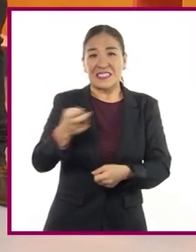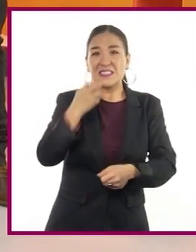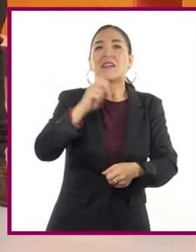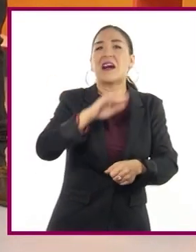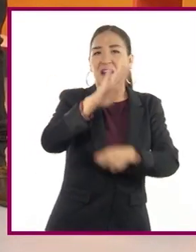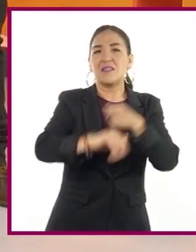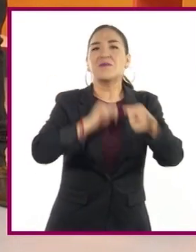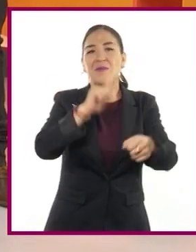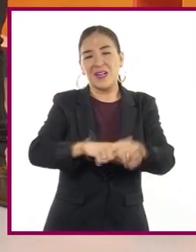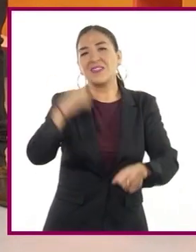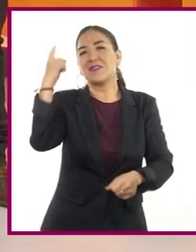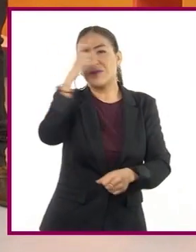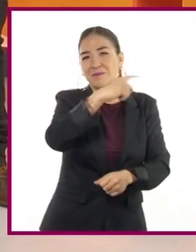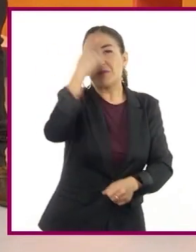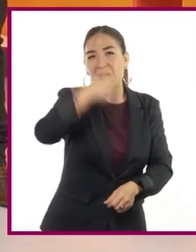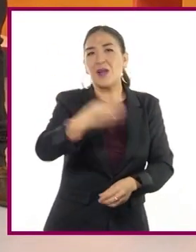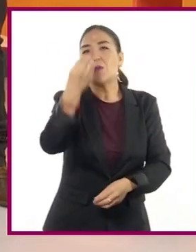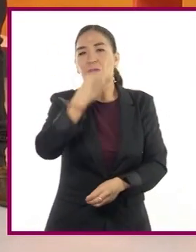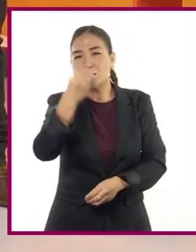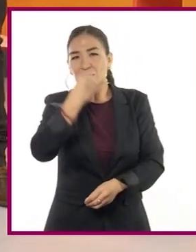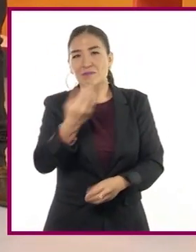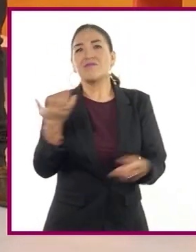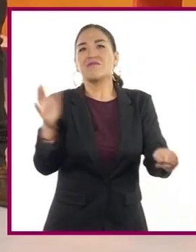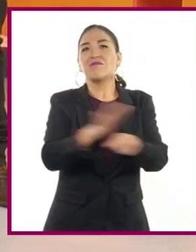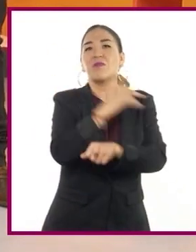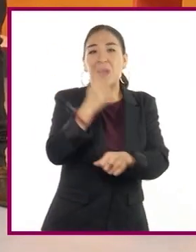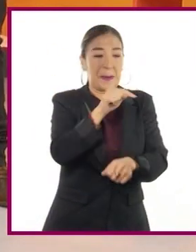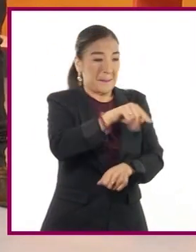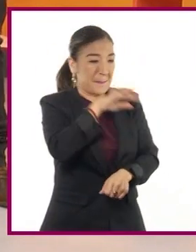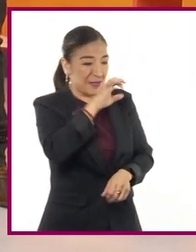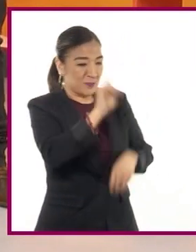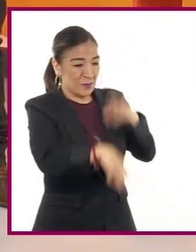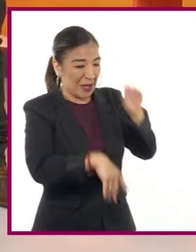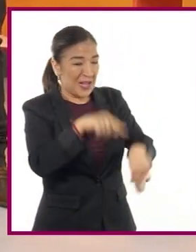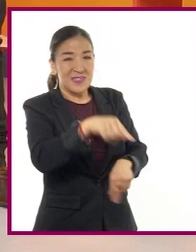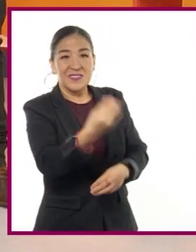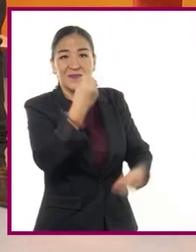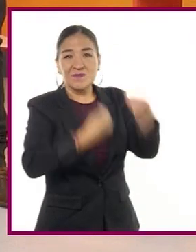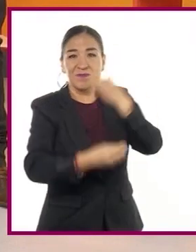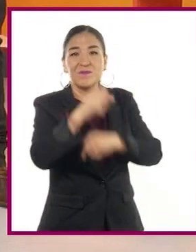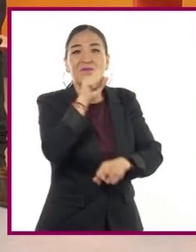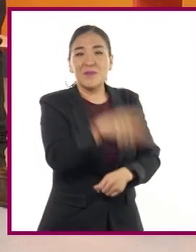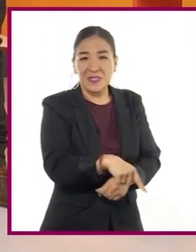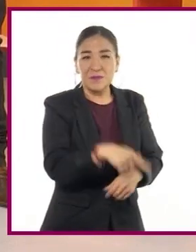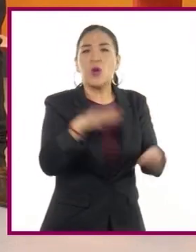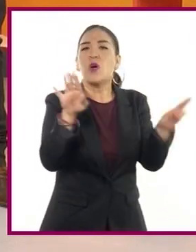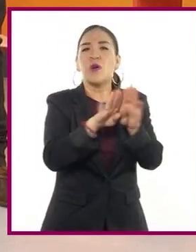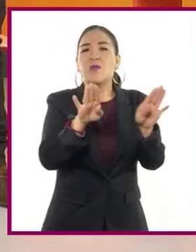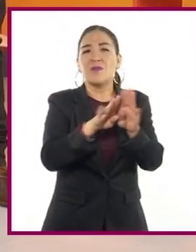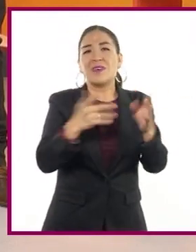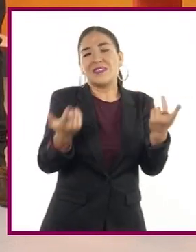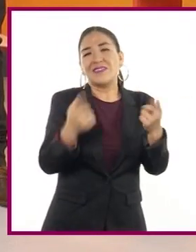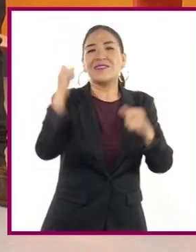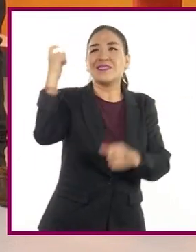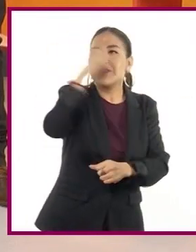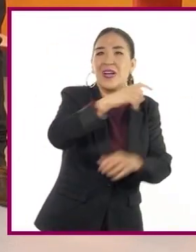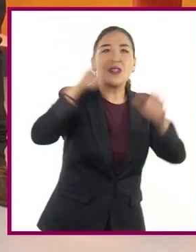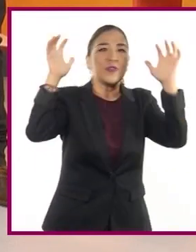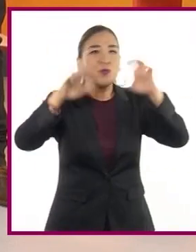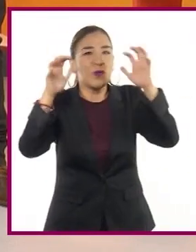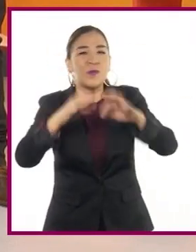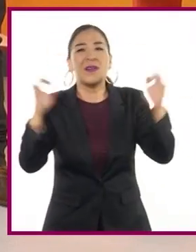tienen dificultades para alimentarse porque lo hacen de la basura y para protegerse de las inclemencias del tiempo.